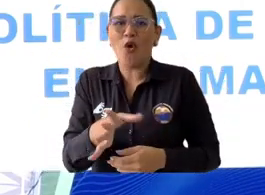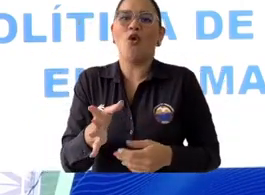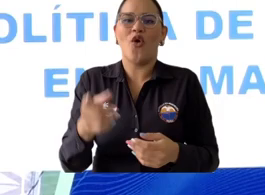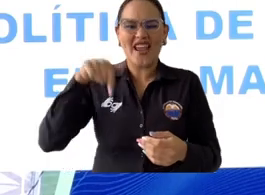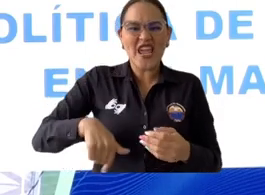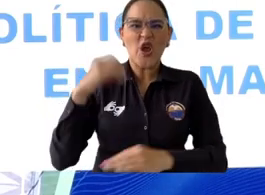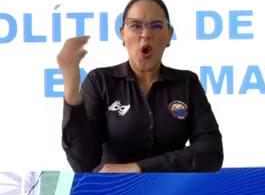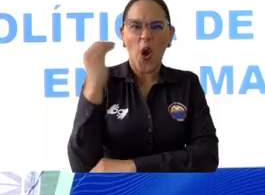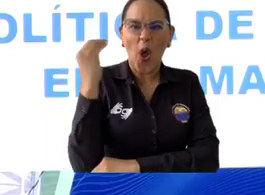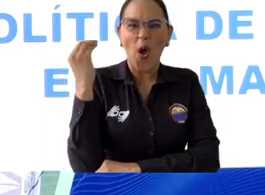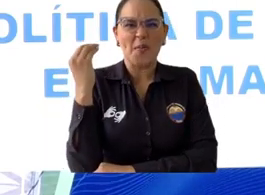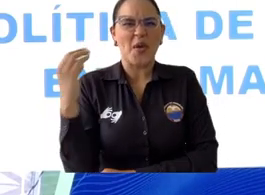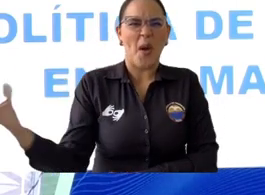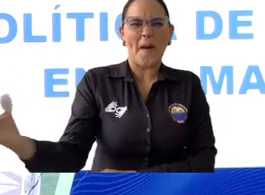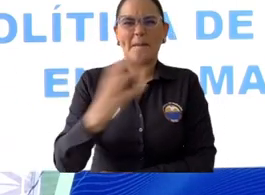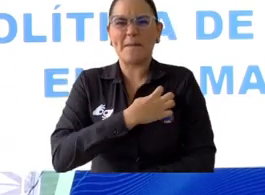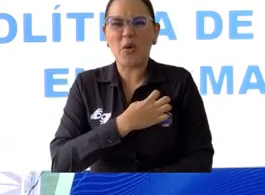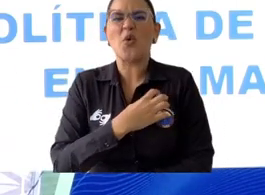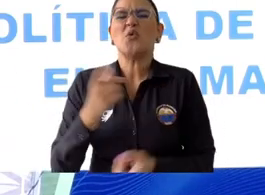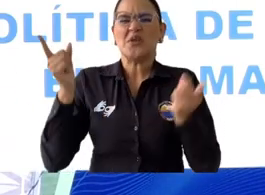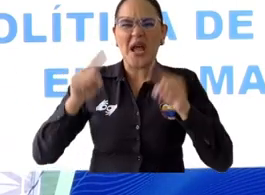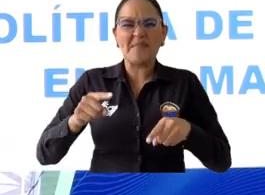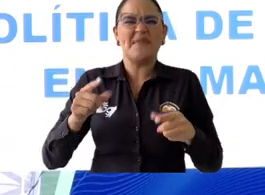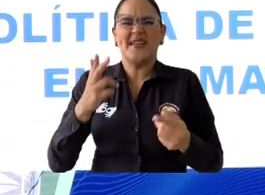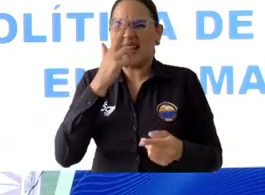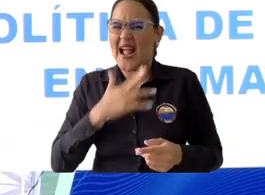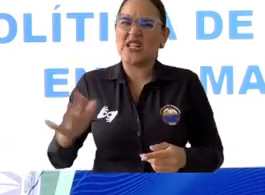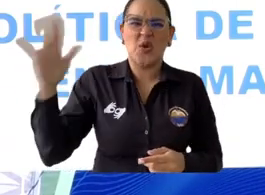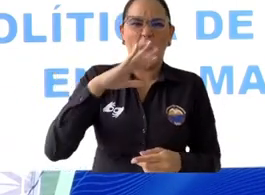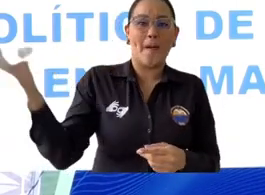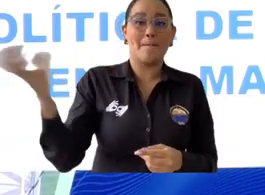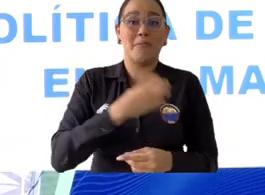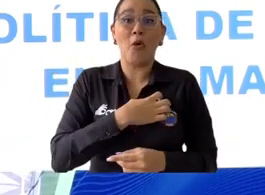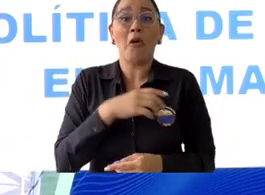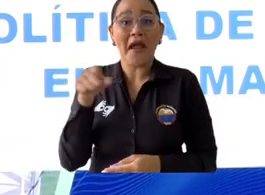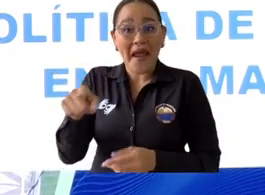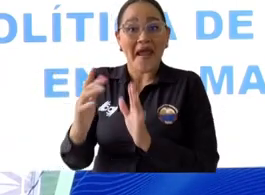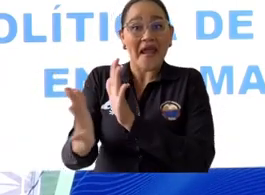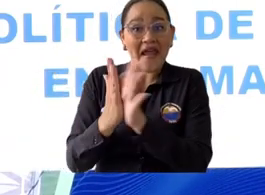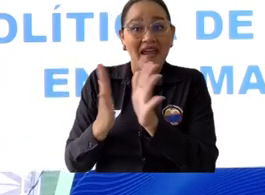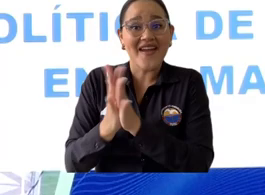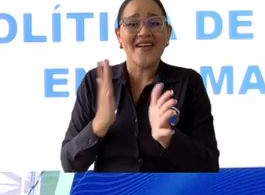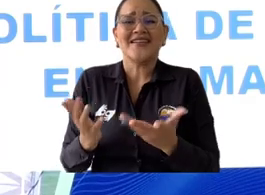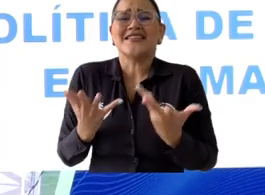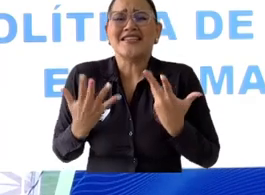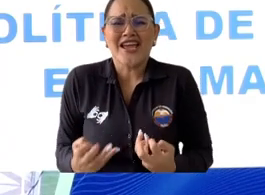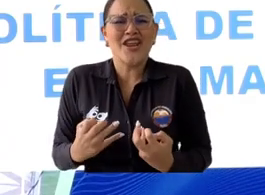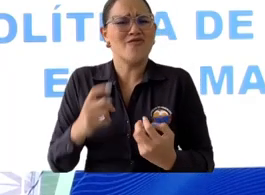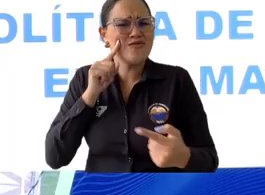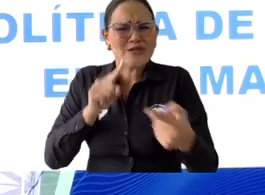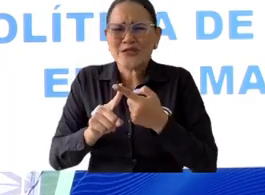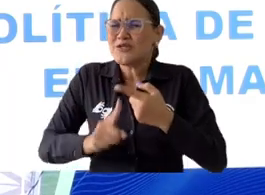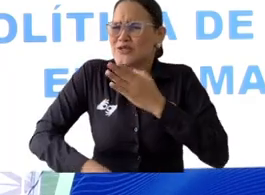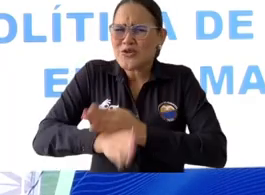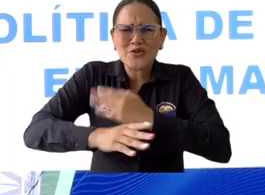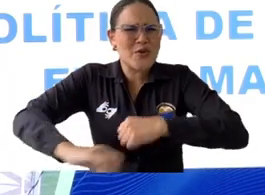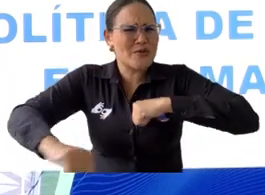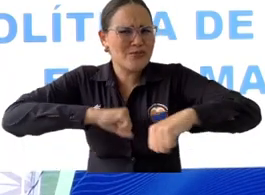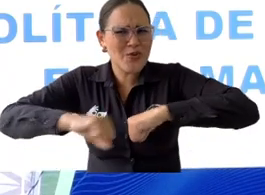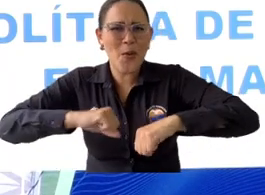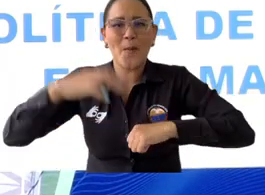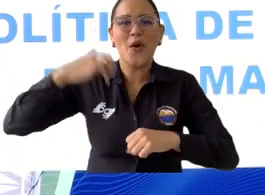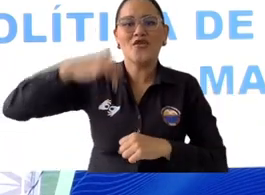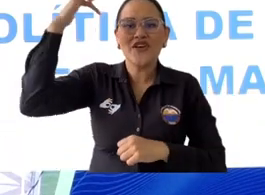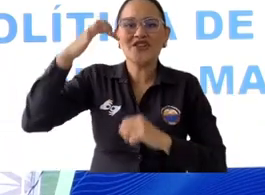profesional del deporte, hacer su maestría, porque quiere gestionar el deporte en Colombia. Ojalá, tal vez, en un futuro se convierta ella en ministra del deporte